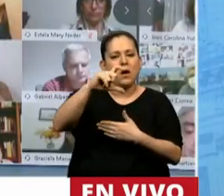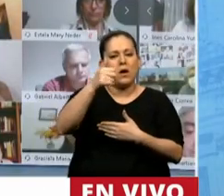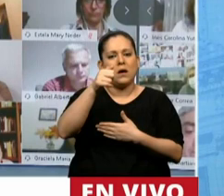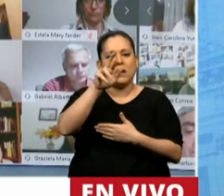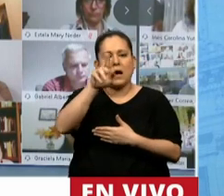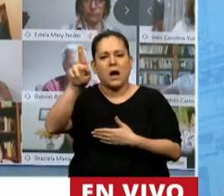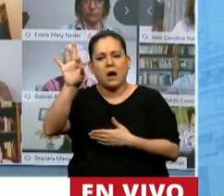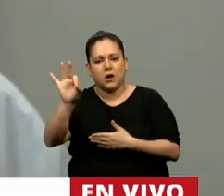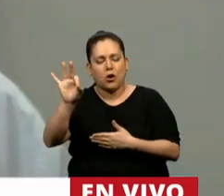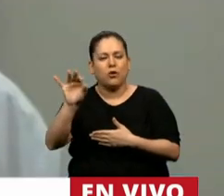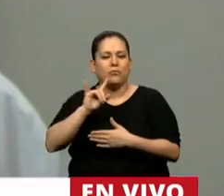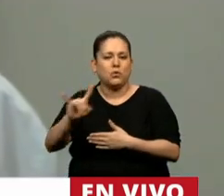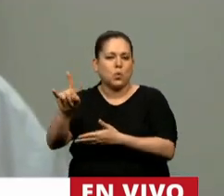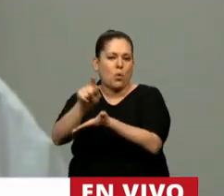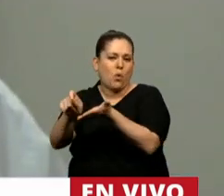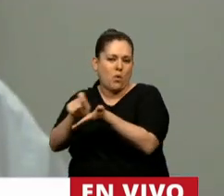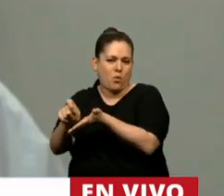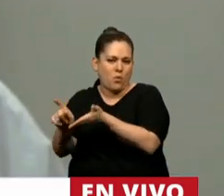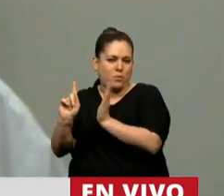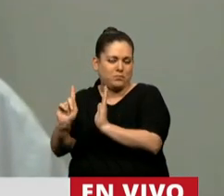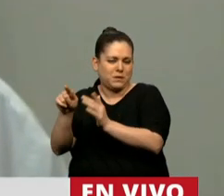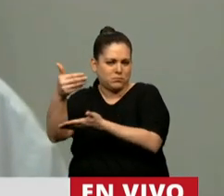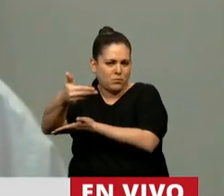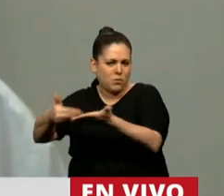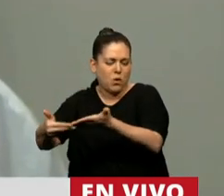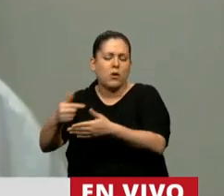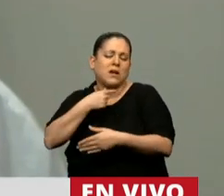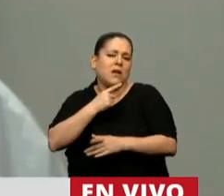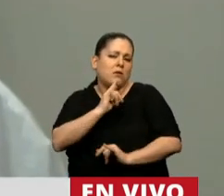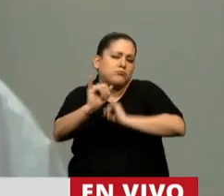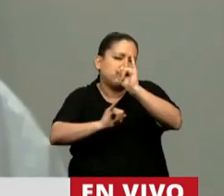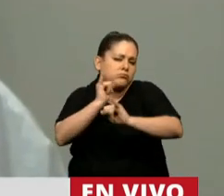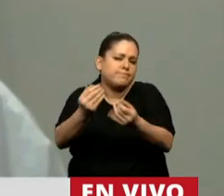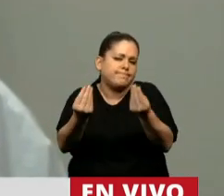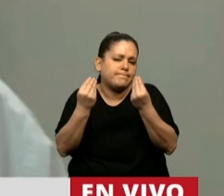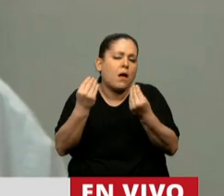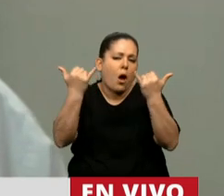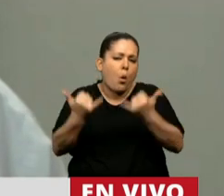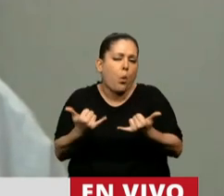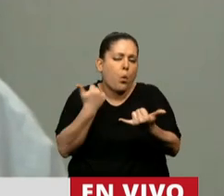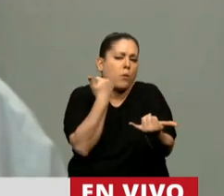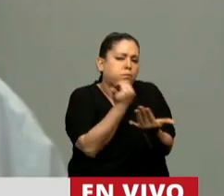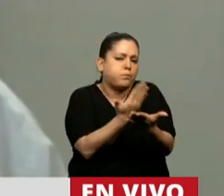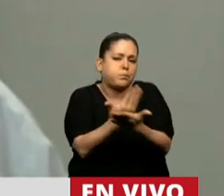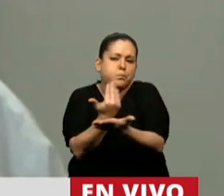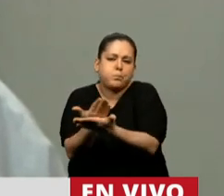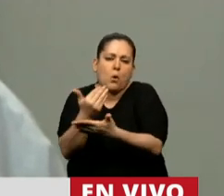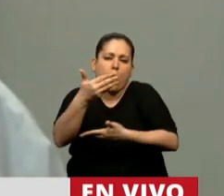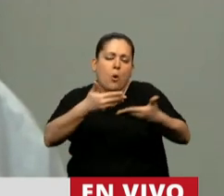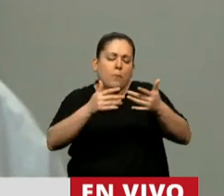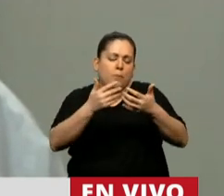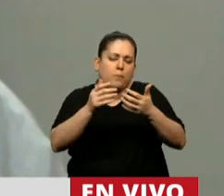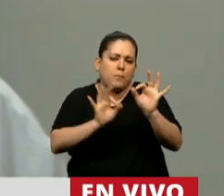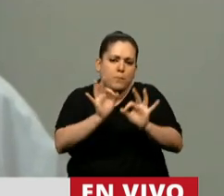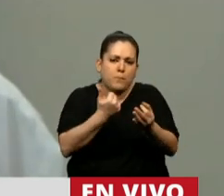ha sido el autor de este proyecto. Solo para destacar que hubo varios proyectos, uno presentado